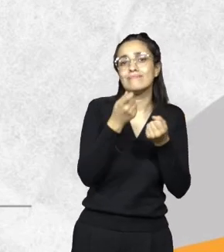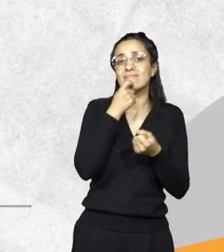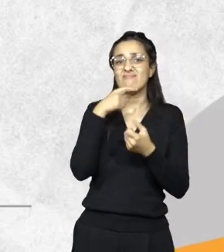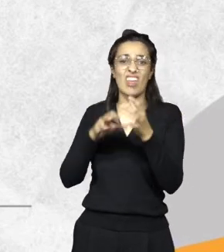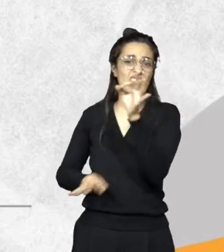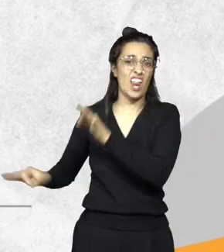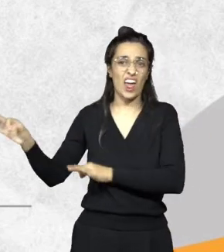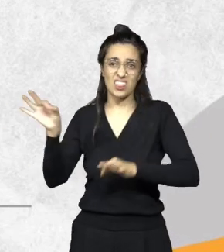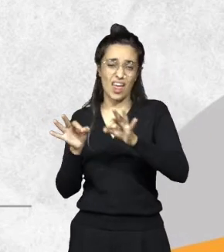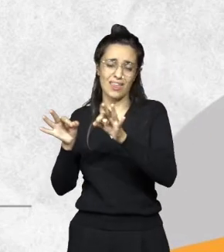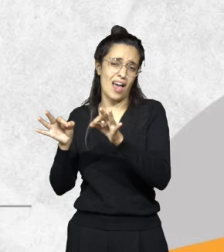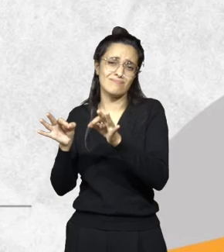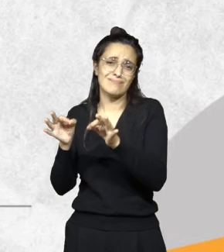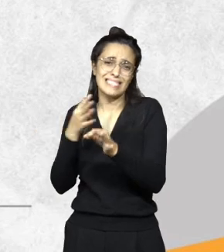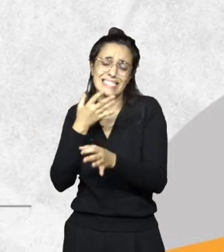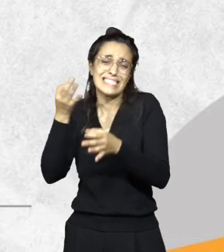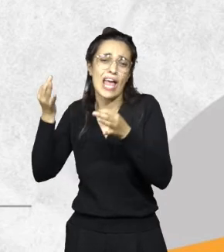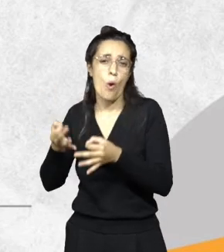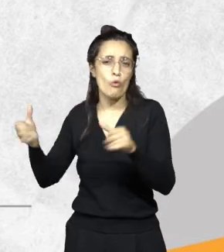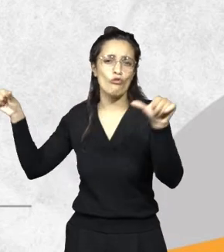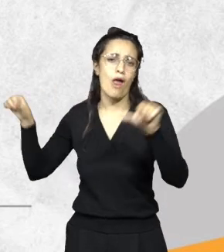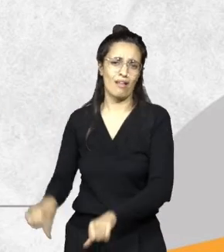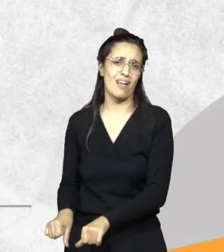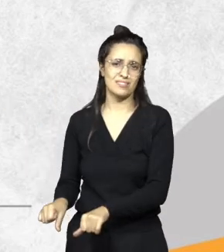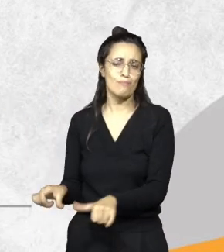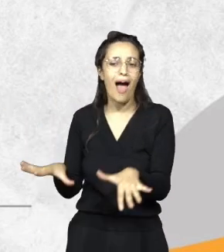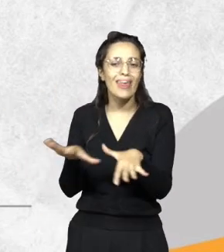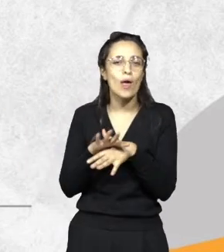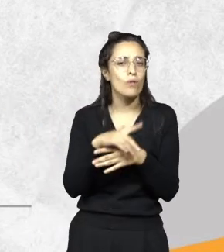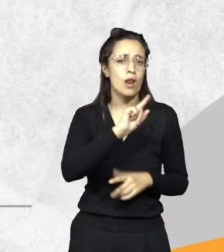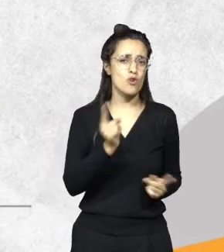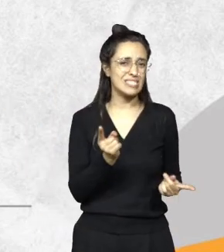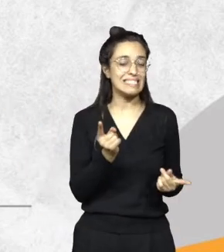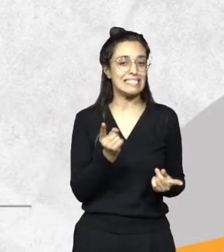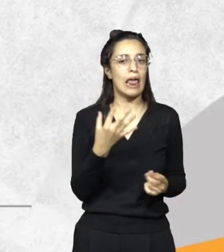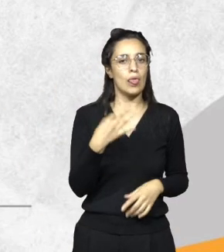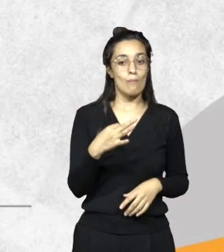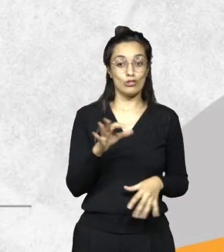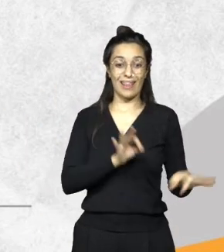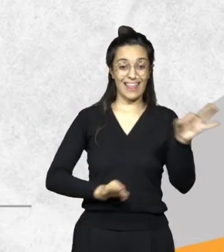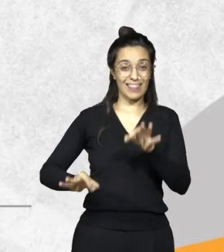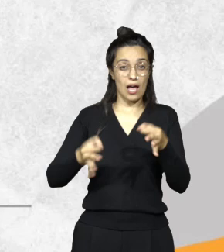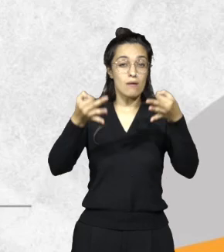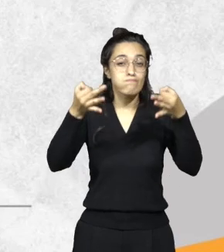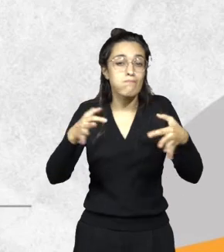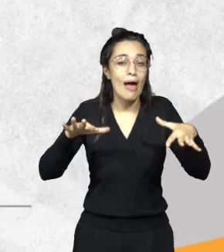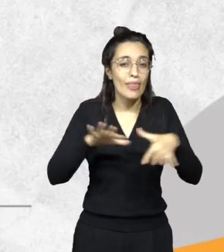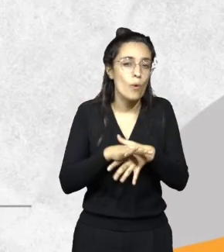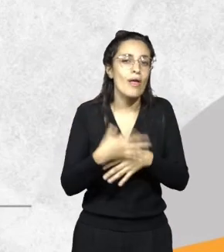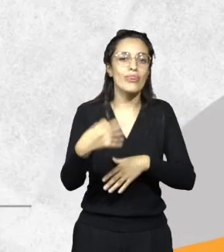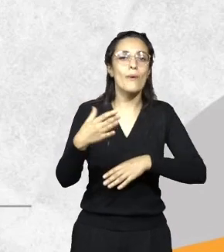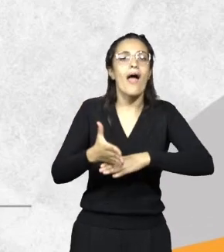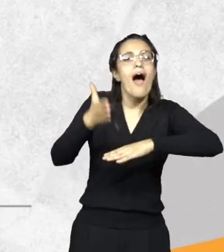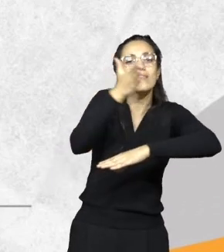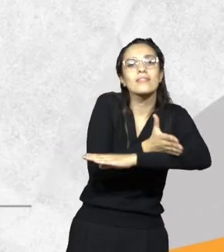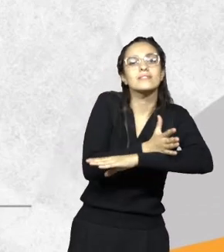lleve a cabo probablemente fracase o no sea la adecuada. Para poder elaborar estrategias adecuadas hay que saber, hay que tener un diagnóstico de base que permite